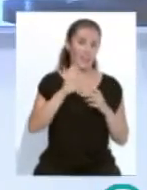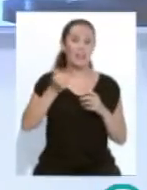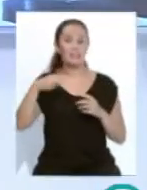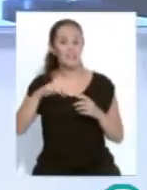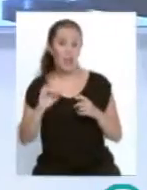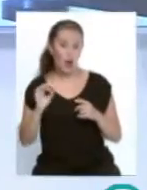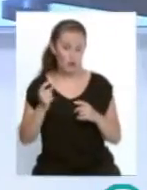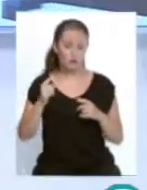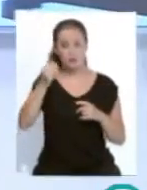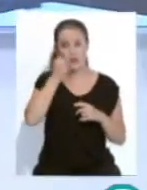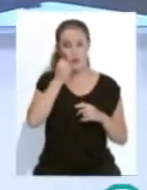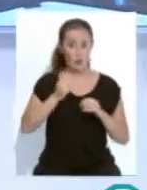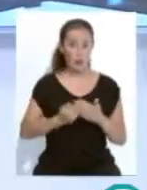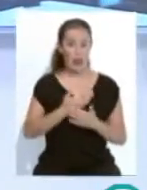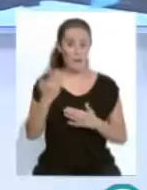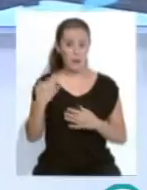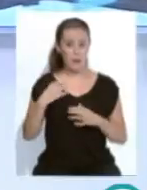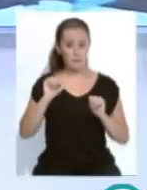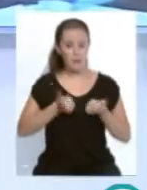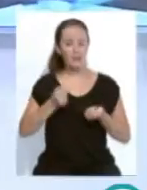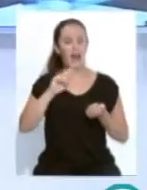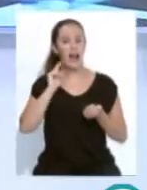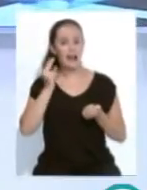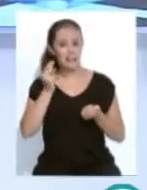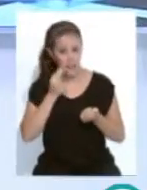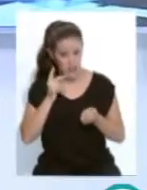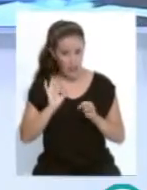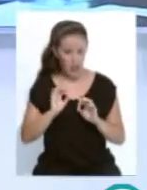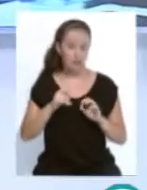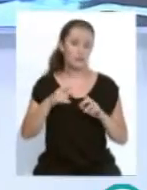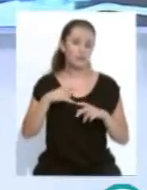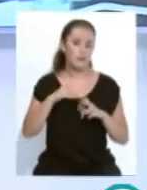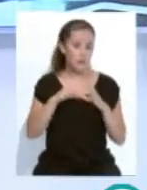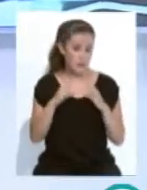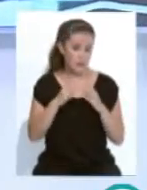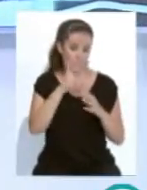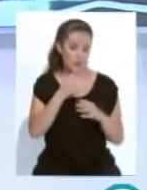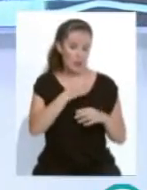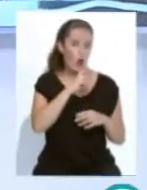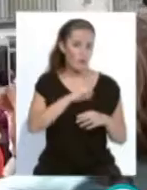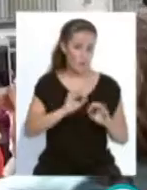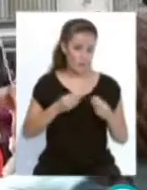El sábado por la mañana se celebra en la Catedral la Misa Pontificial presidida por el Obispo.